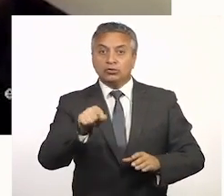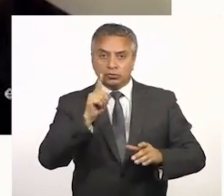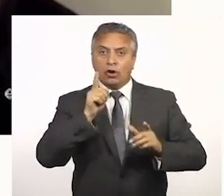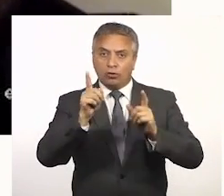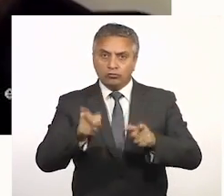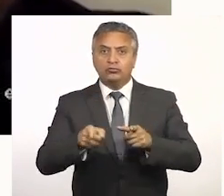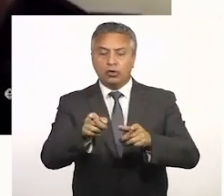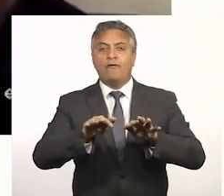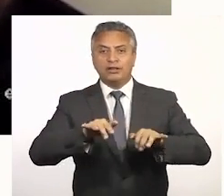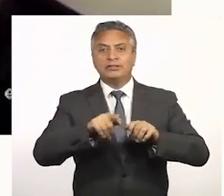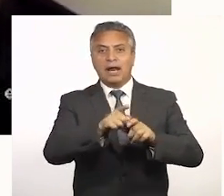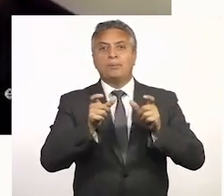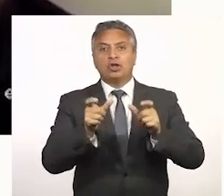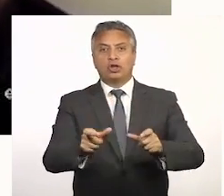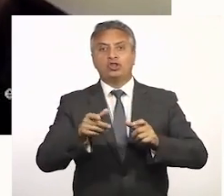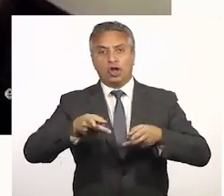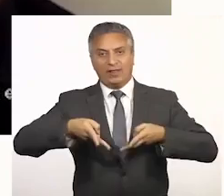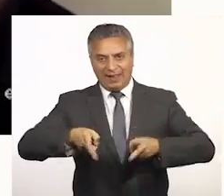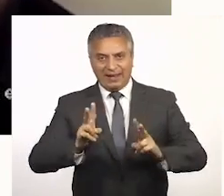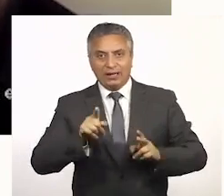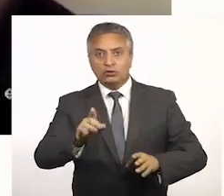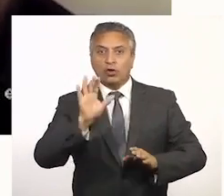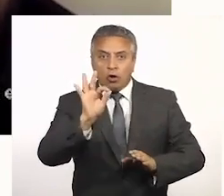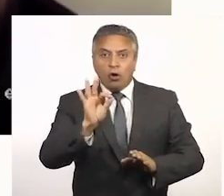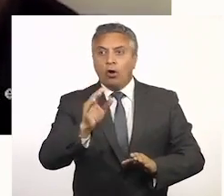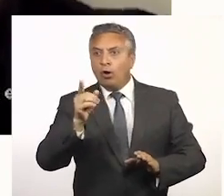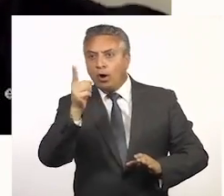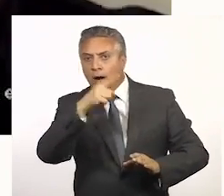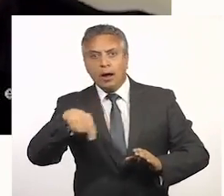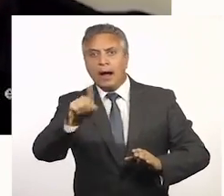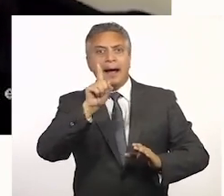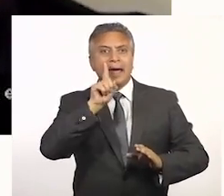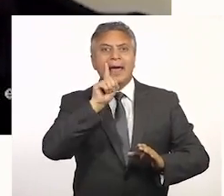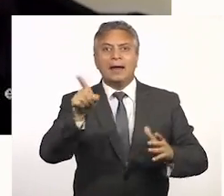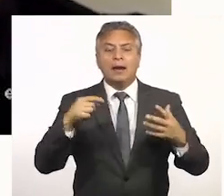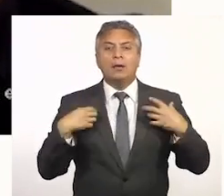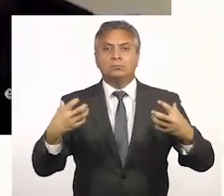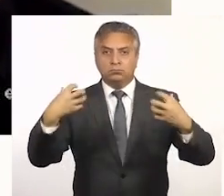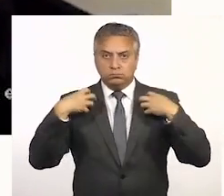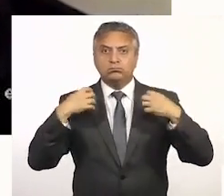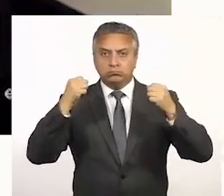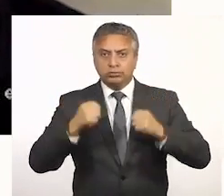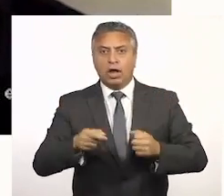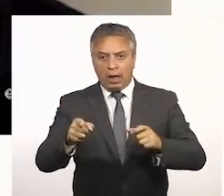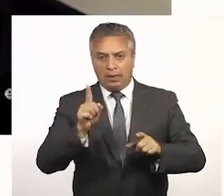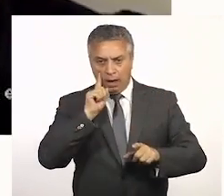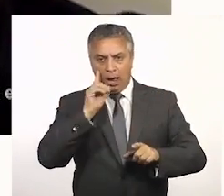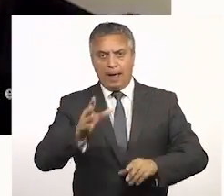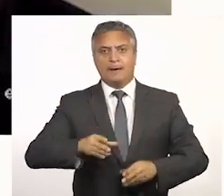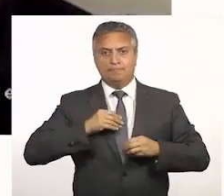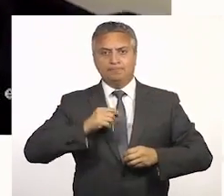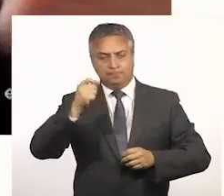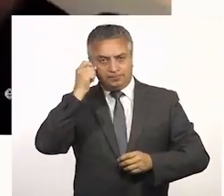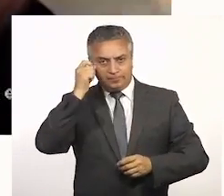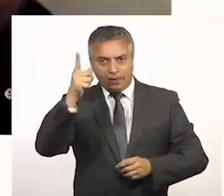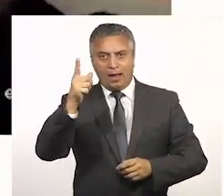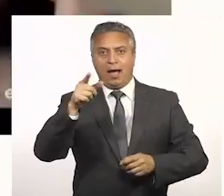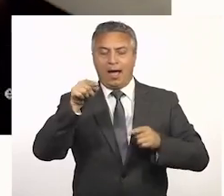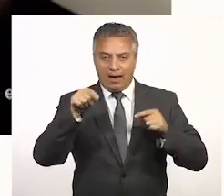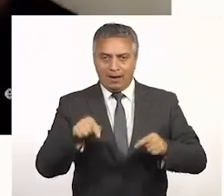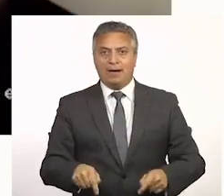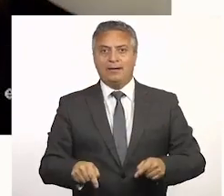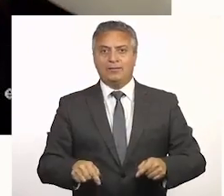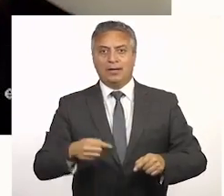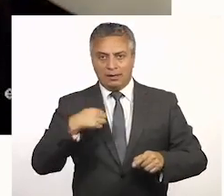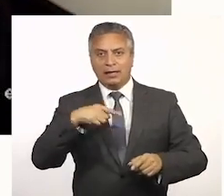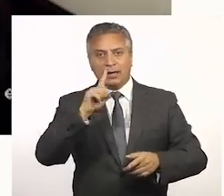que ponerse en contacto con su oficina de protección de derechos o con alguna entidad que pueda efectivamente recoger esta necesidad,